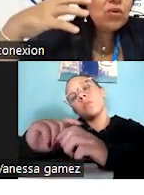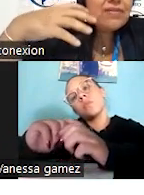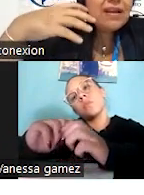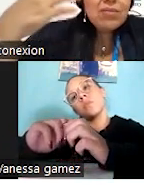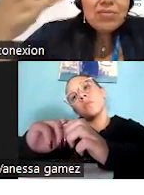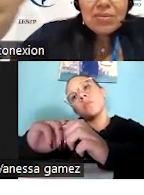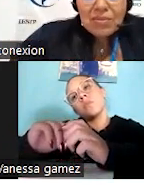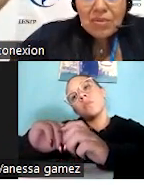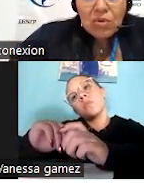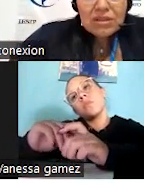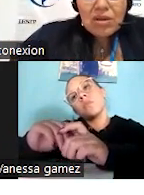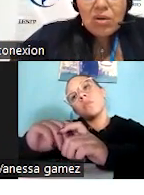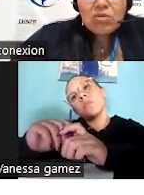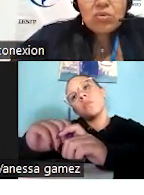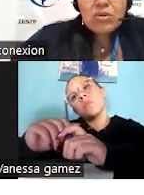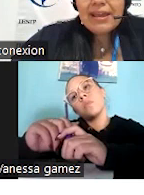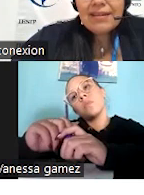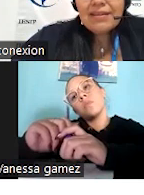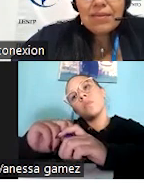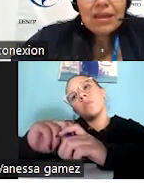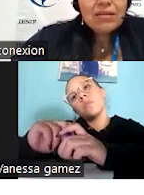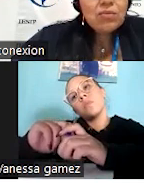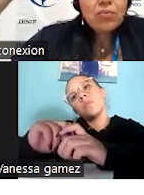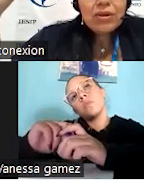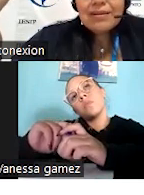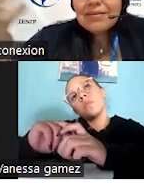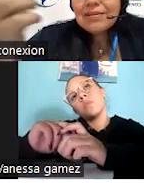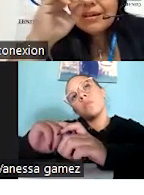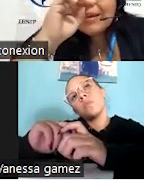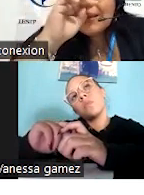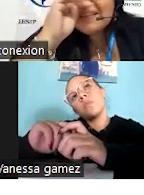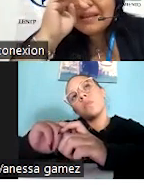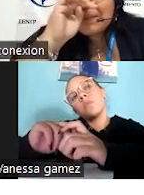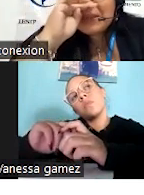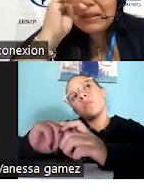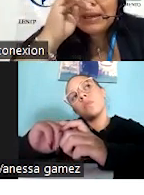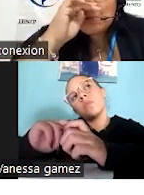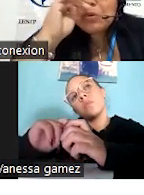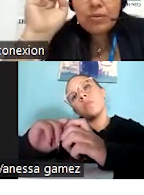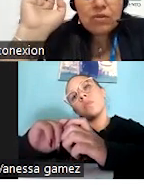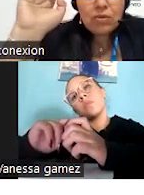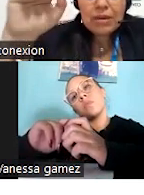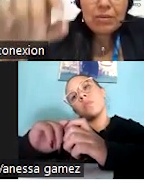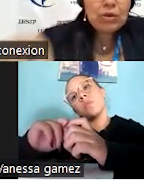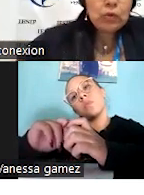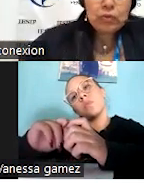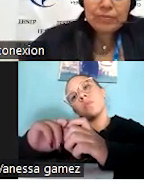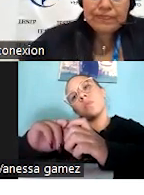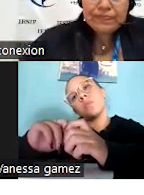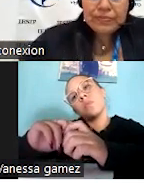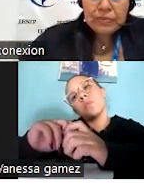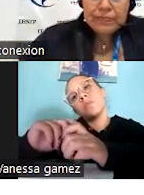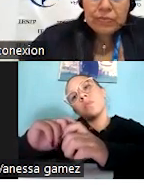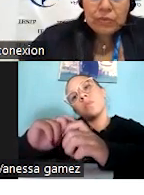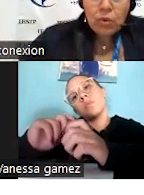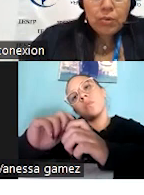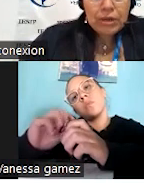Si tú estás conectado con tu cliente bien, tú puedes prestarle un servicio maravilloso.